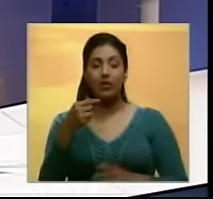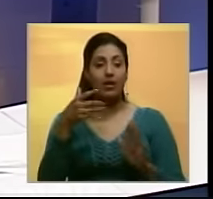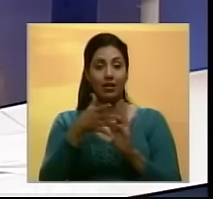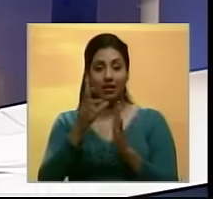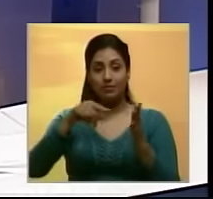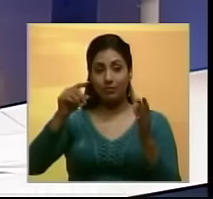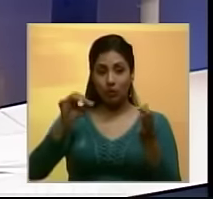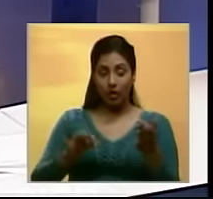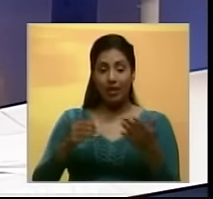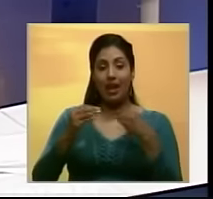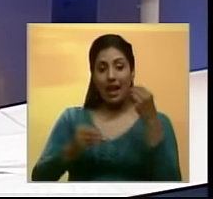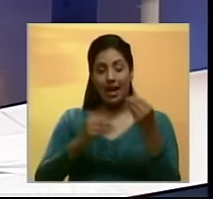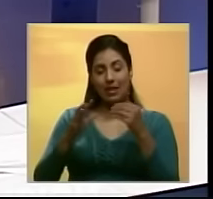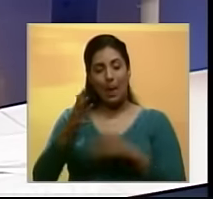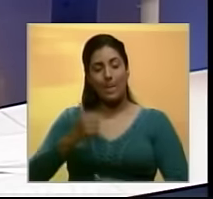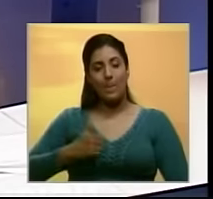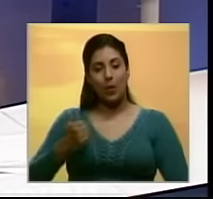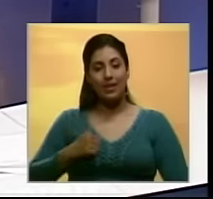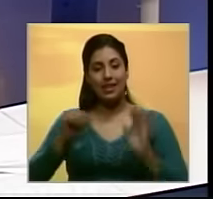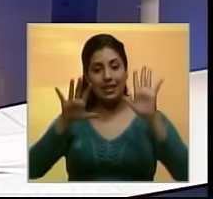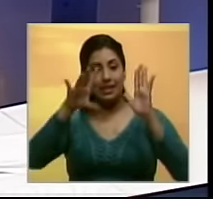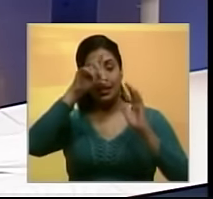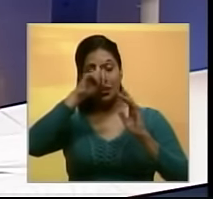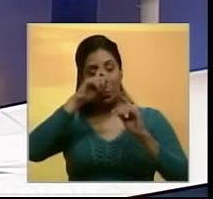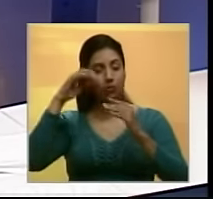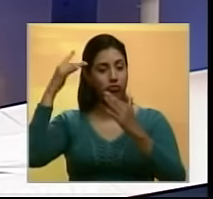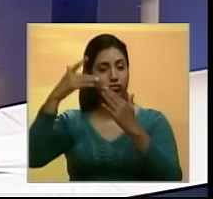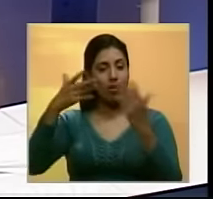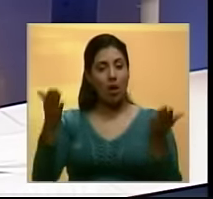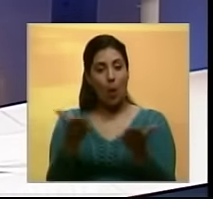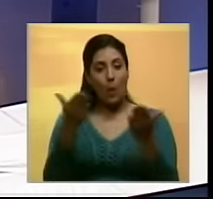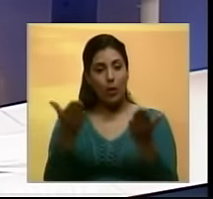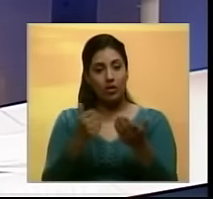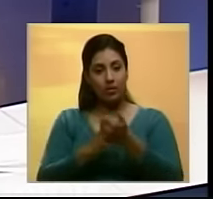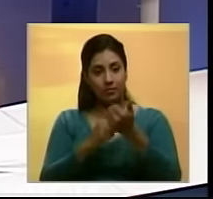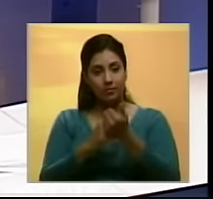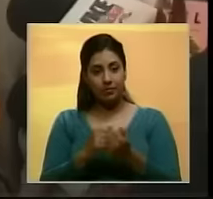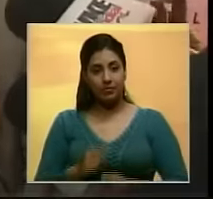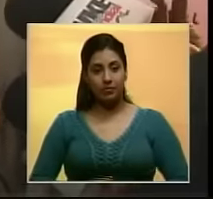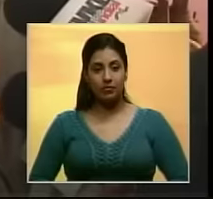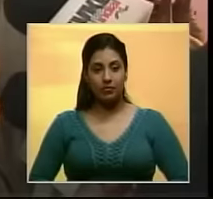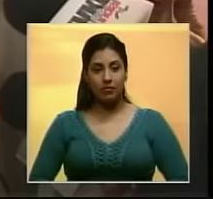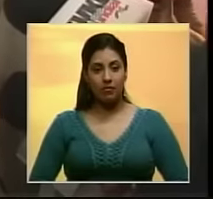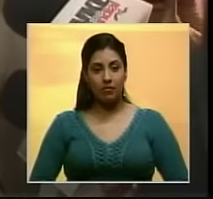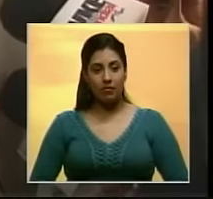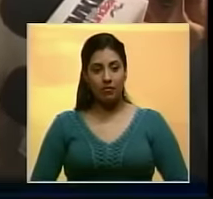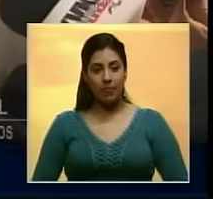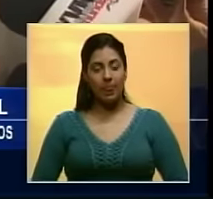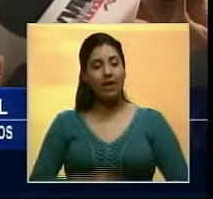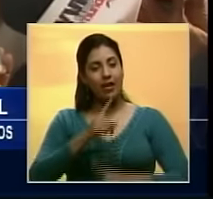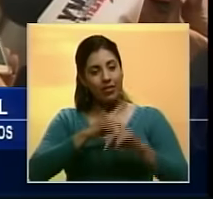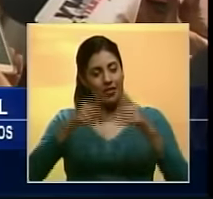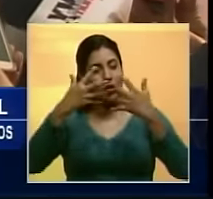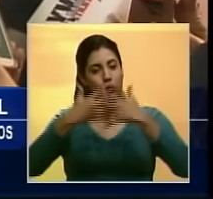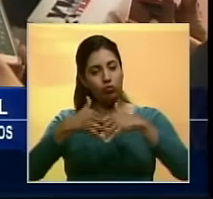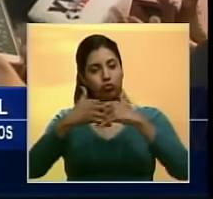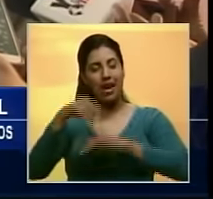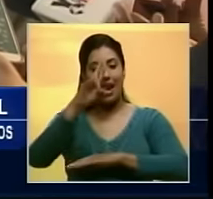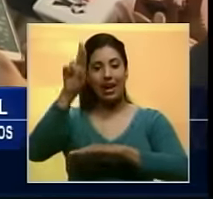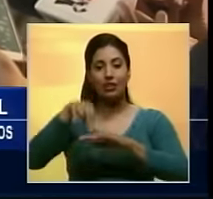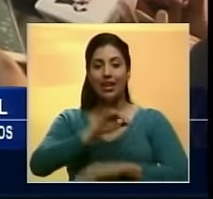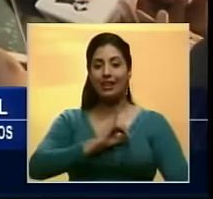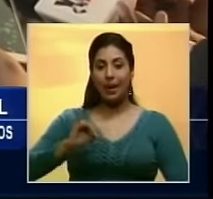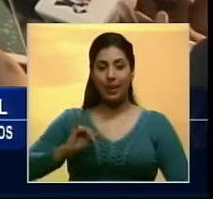esta afirmación la realizó a propósito de los 10 años que llevan impulsando este apoyo. Varios productores nacionales